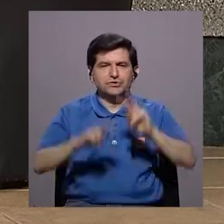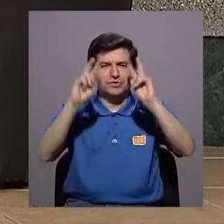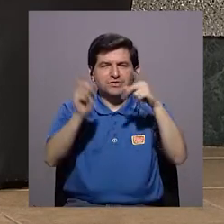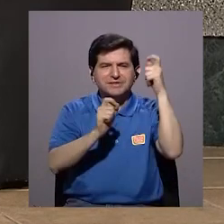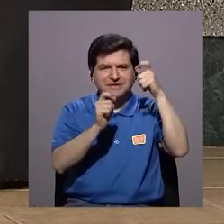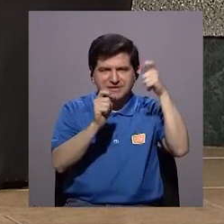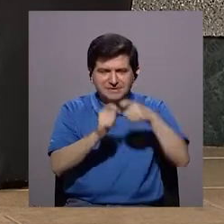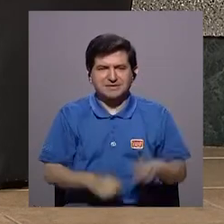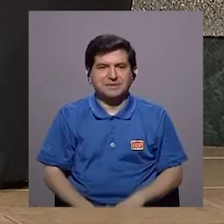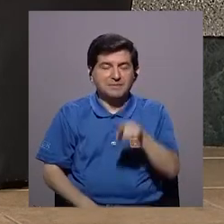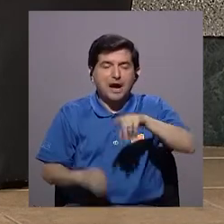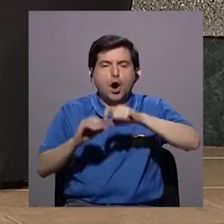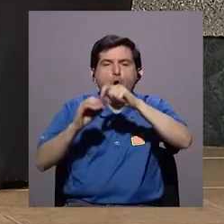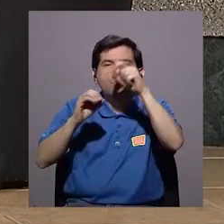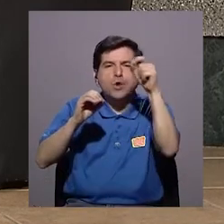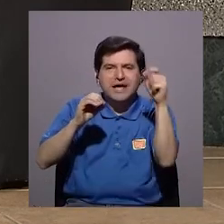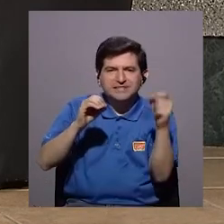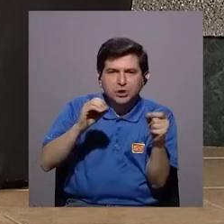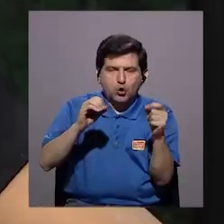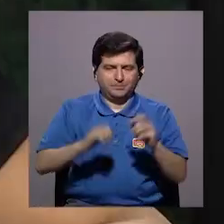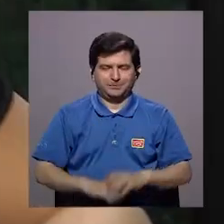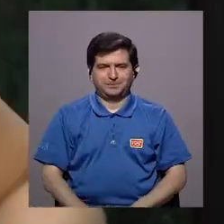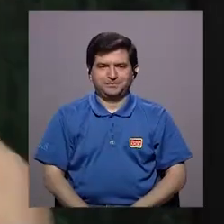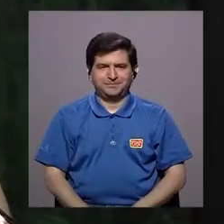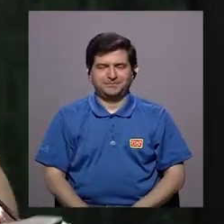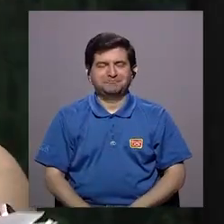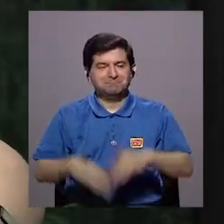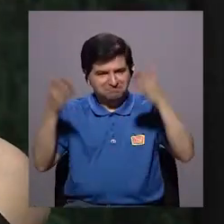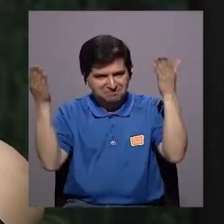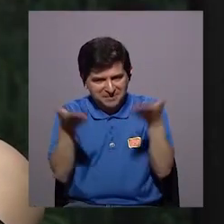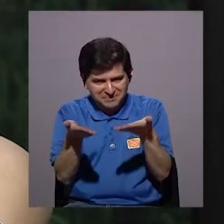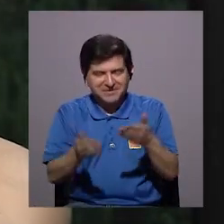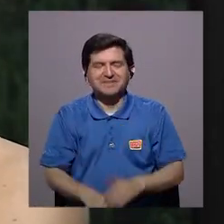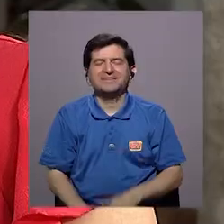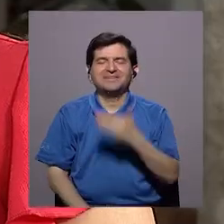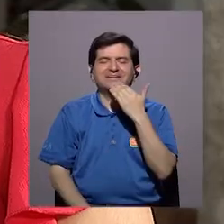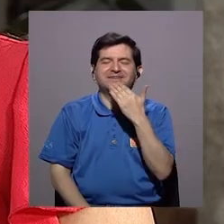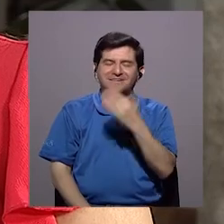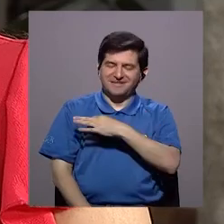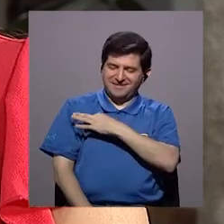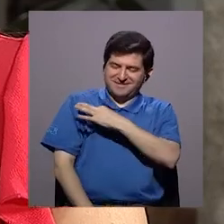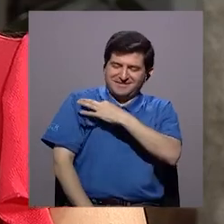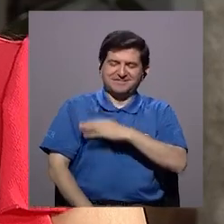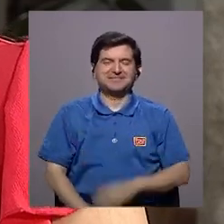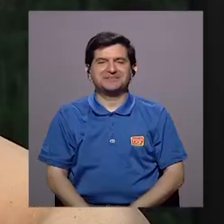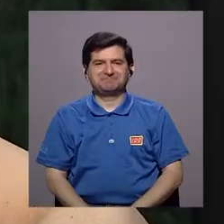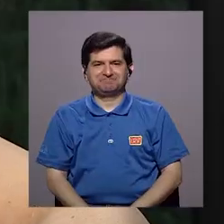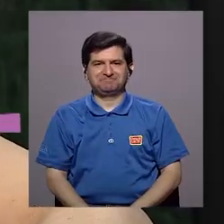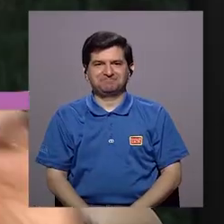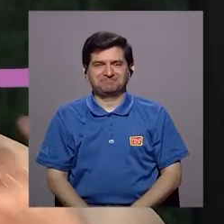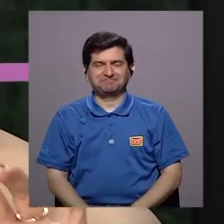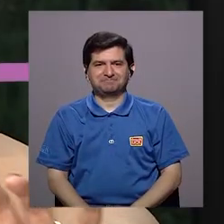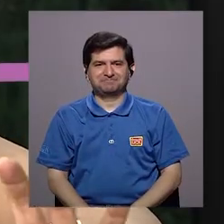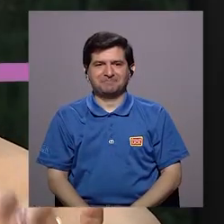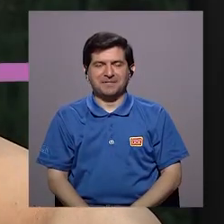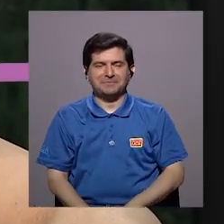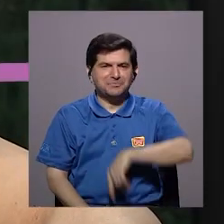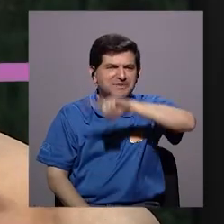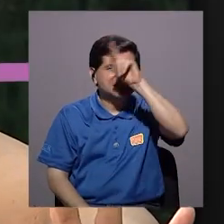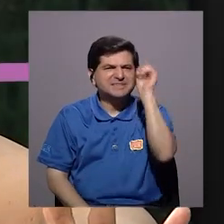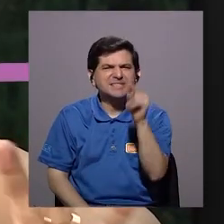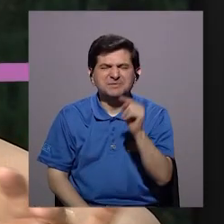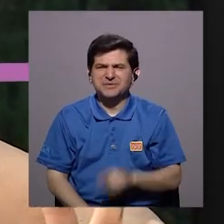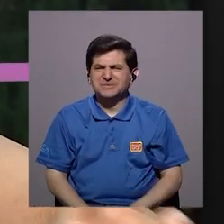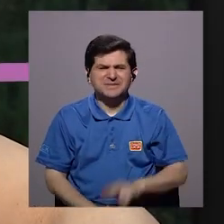el tema específicamente de la evaluación. Doctora, bienvenida. Muchas gracias por la invitación. Bueno, y vamos a